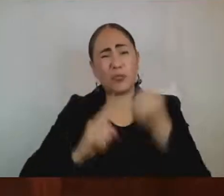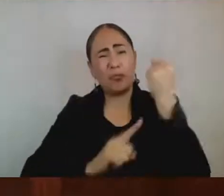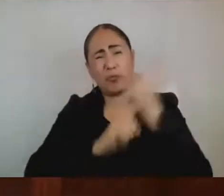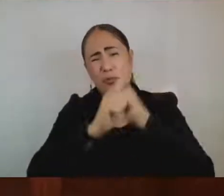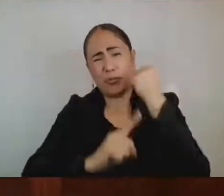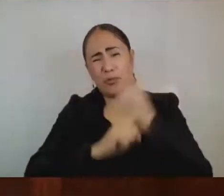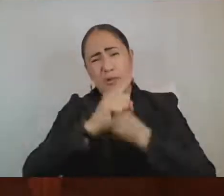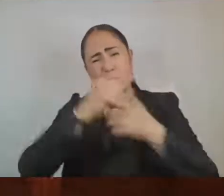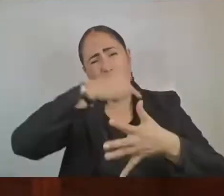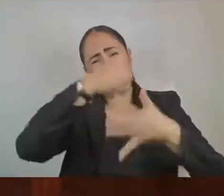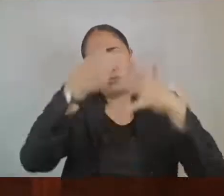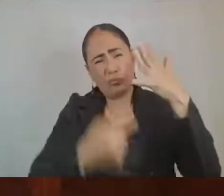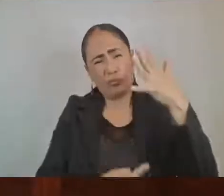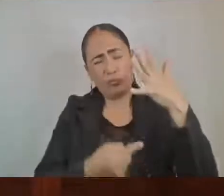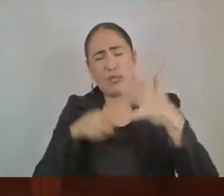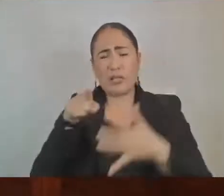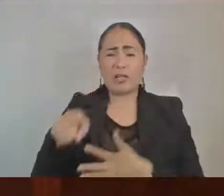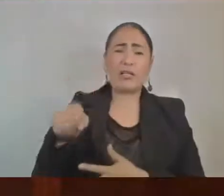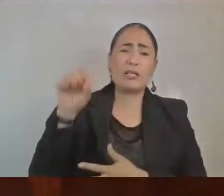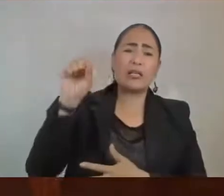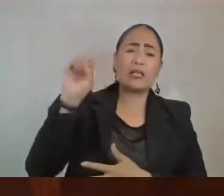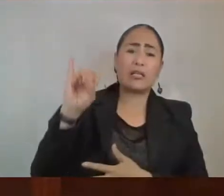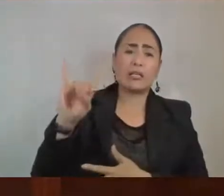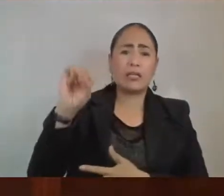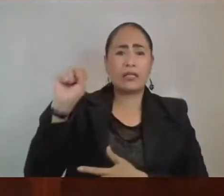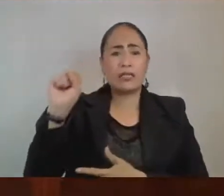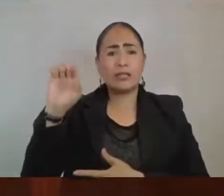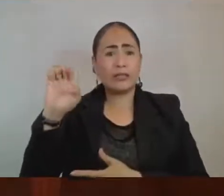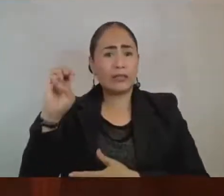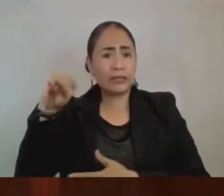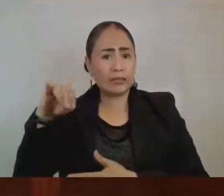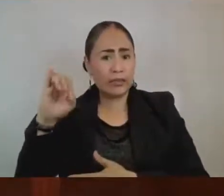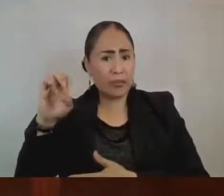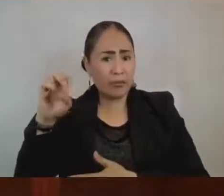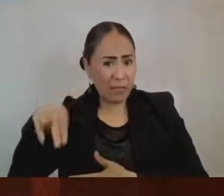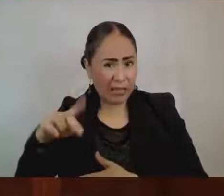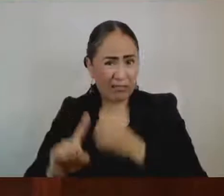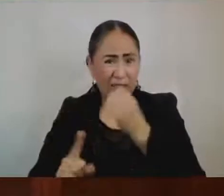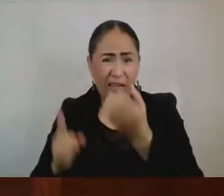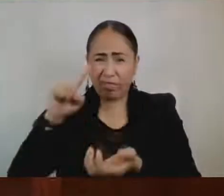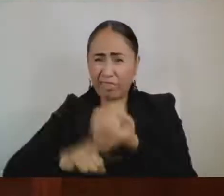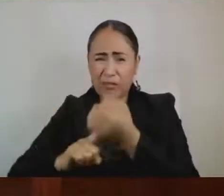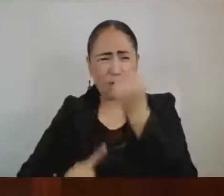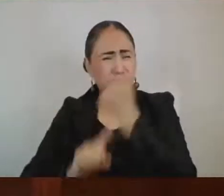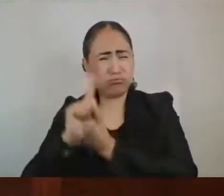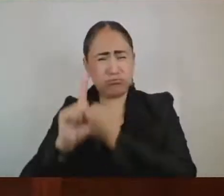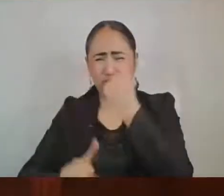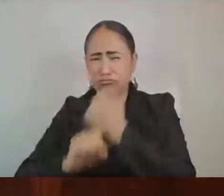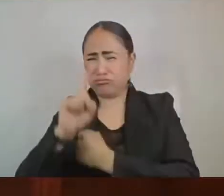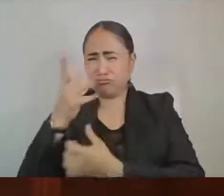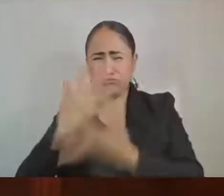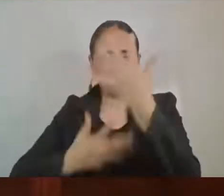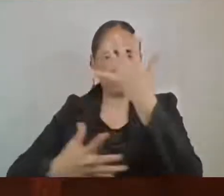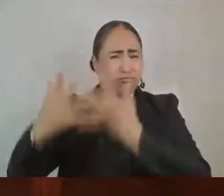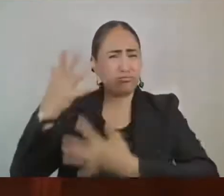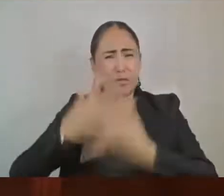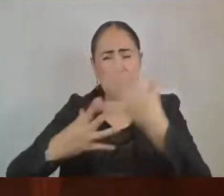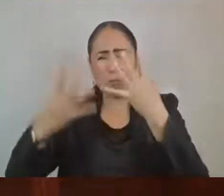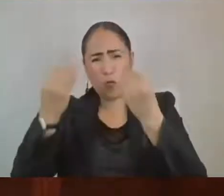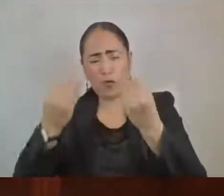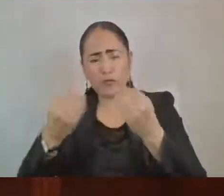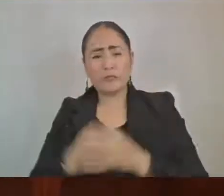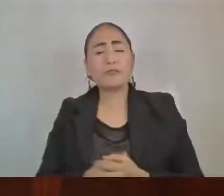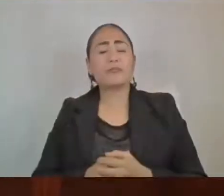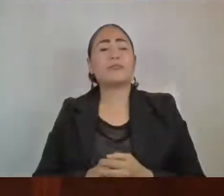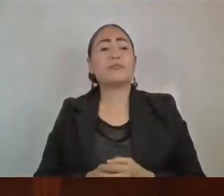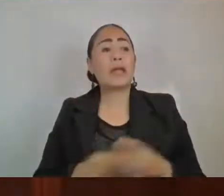al Instituto de Seguridad Social del Estado de México y municipios, afectando así a los derechohabientes mexiquenses que nuevamente se ven afectados por